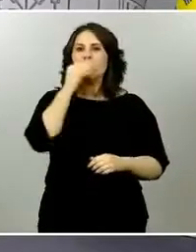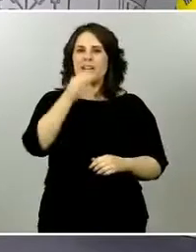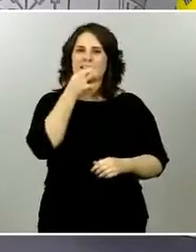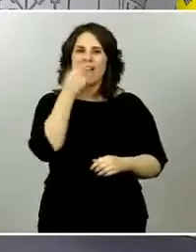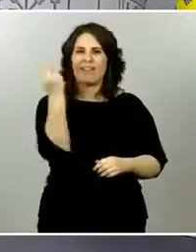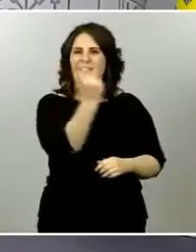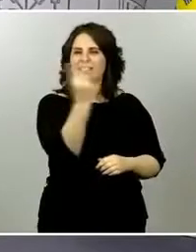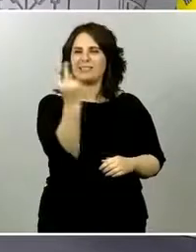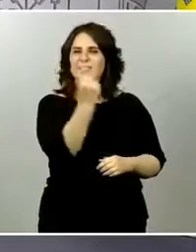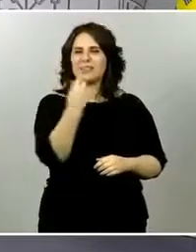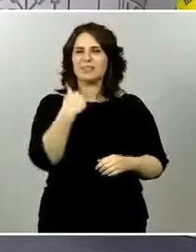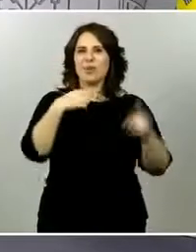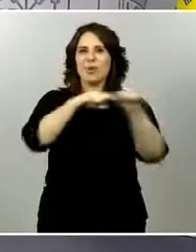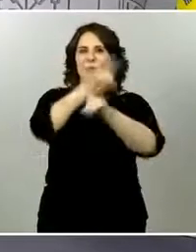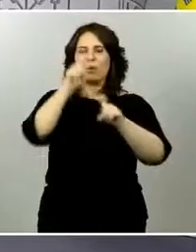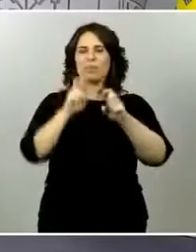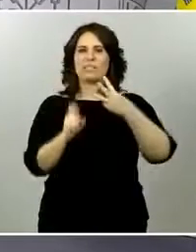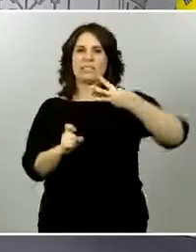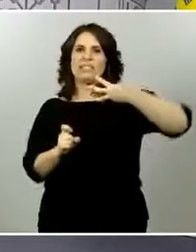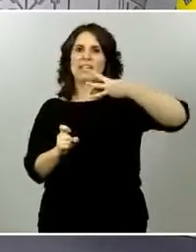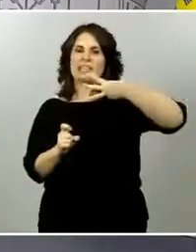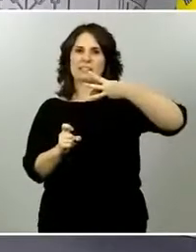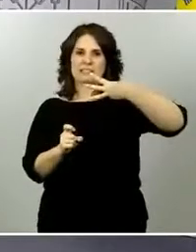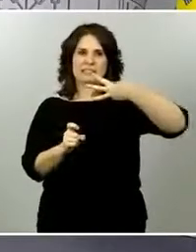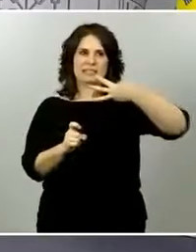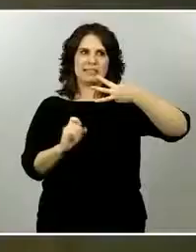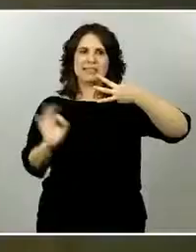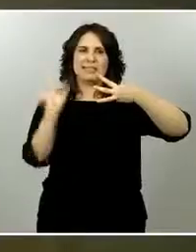Vamos ahora a las preguntas de Canal Extremadura Televisión.